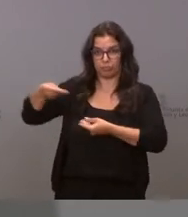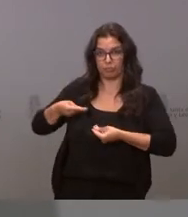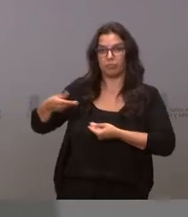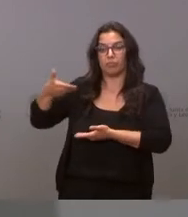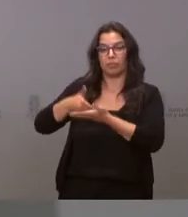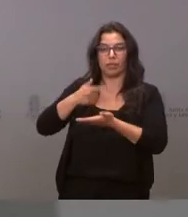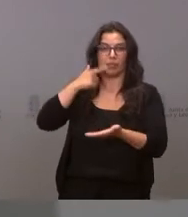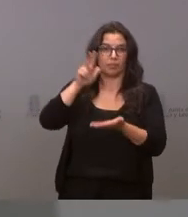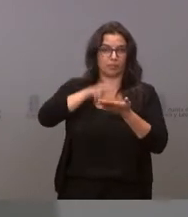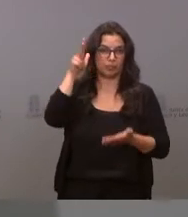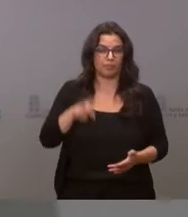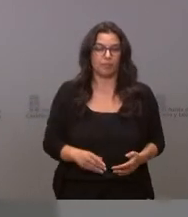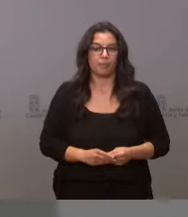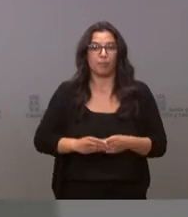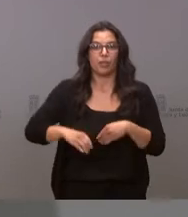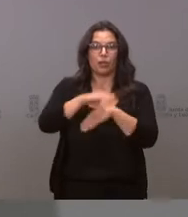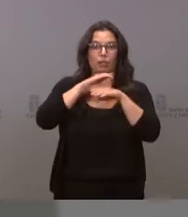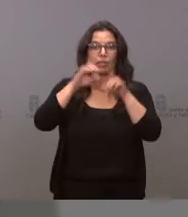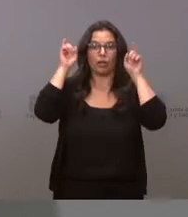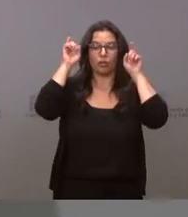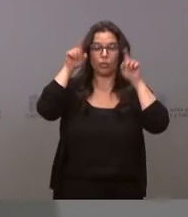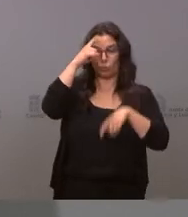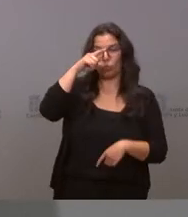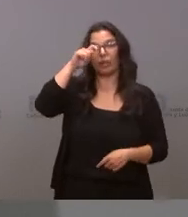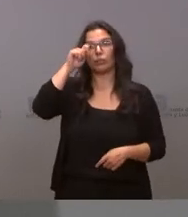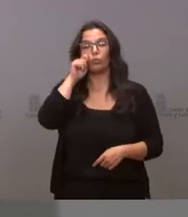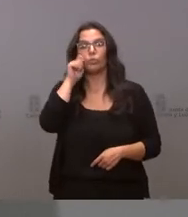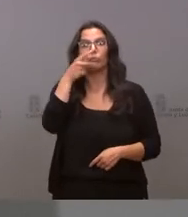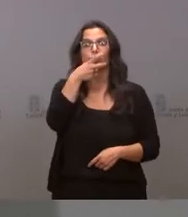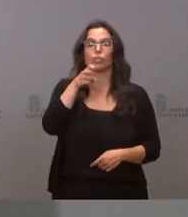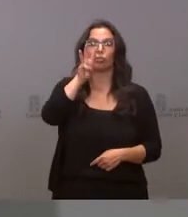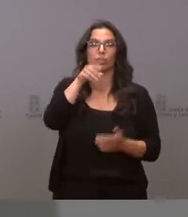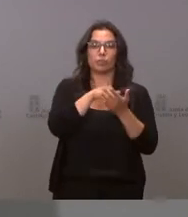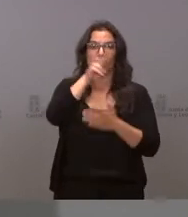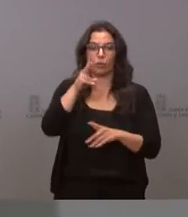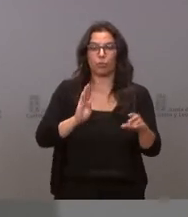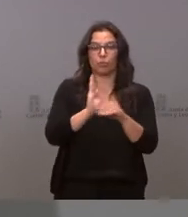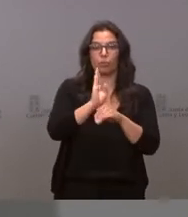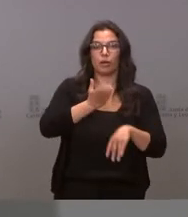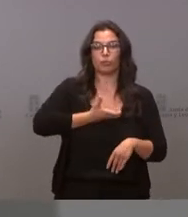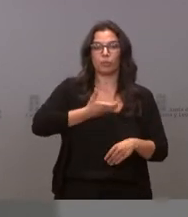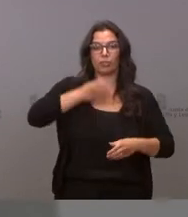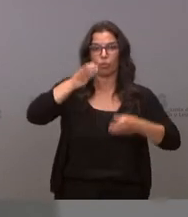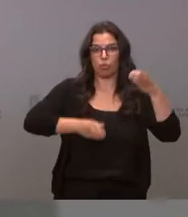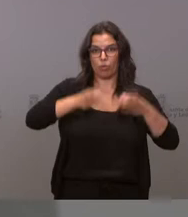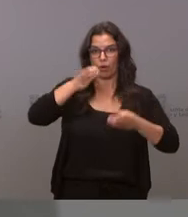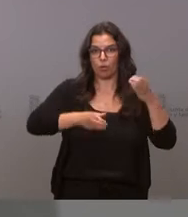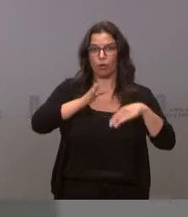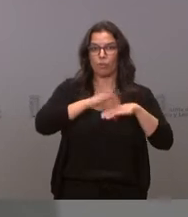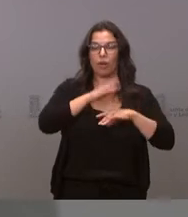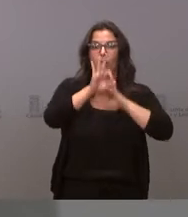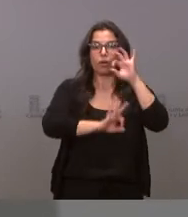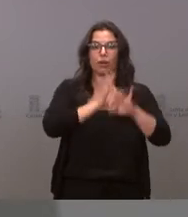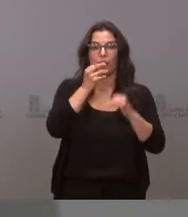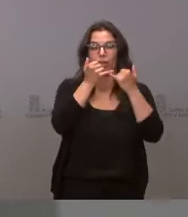La Consejería de Cultura y Turismo concede una subvención de 203.000 euros al Ayuntamiento de Ciudad Rodrigo para la celebración de la